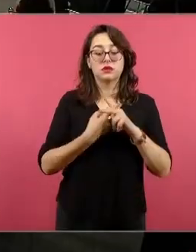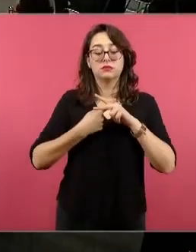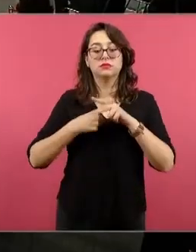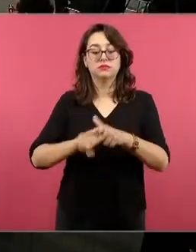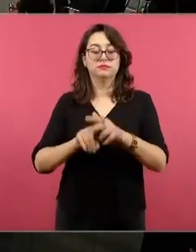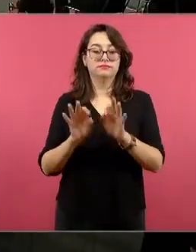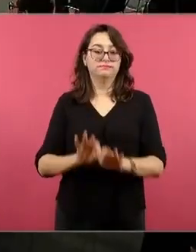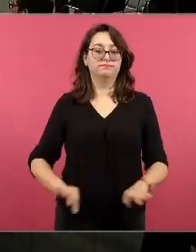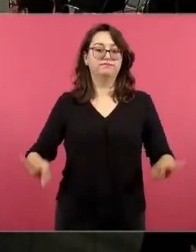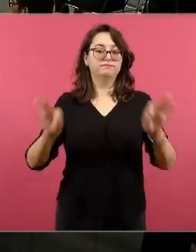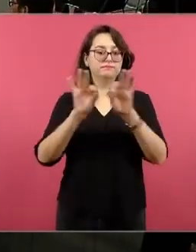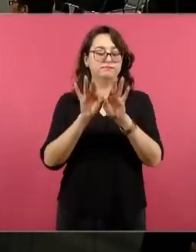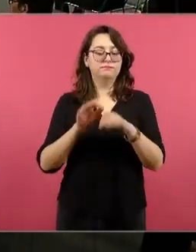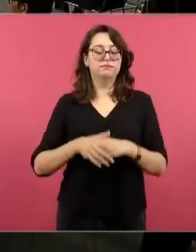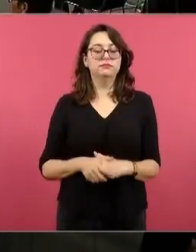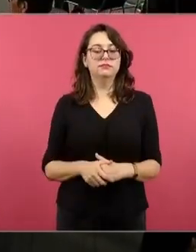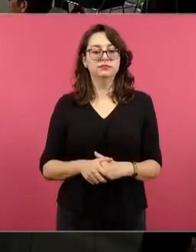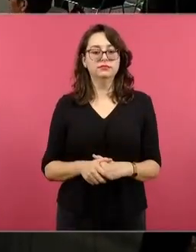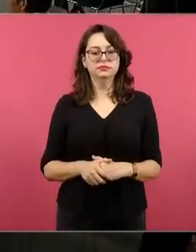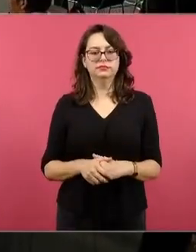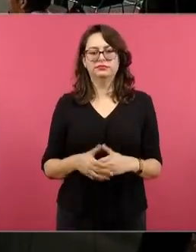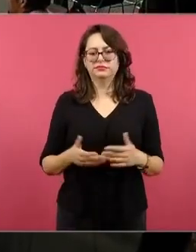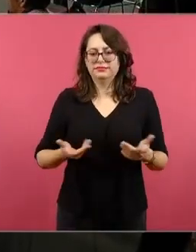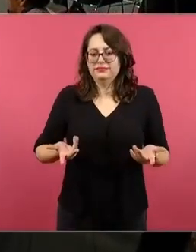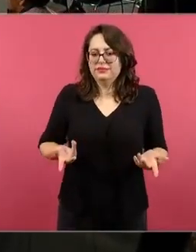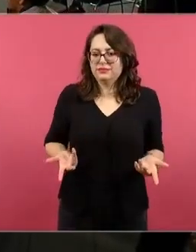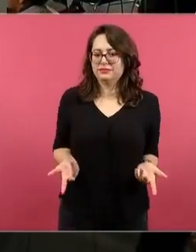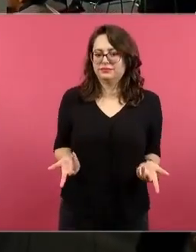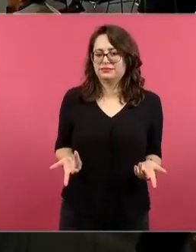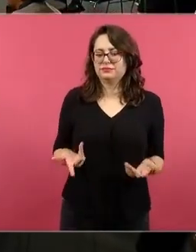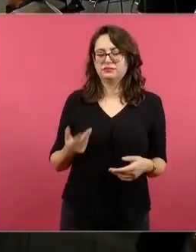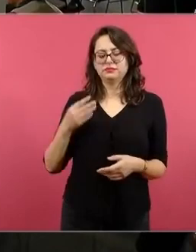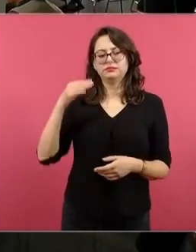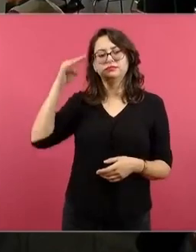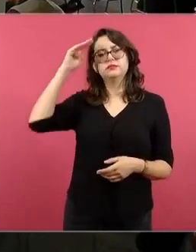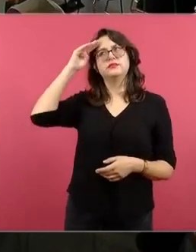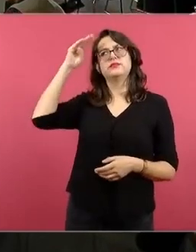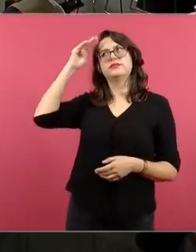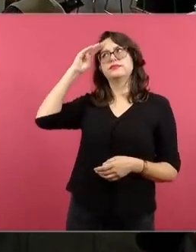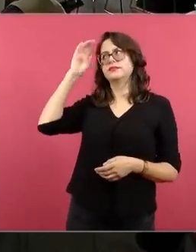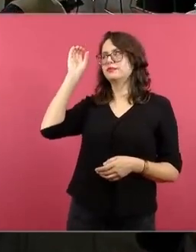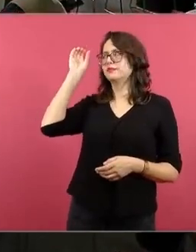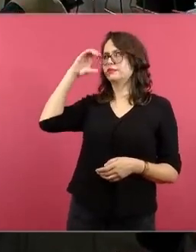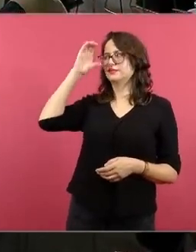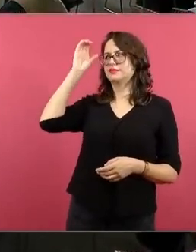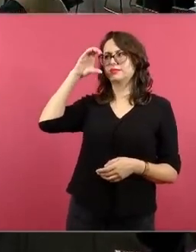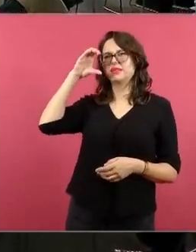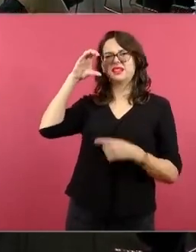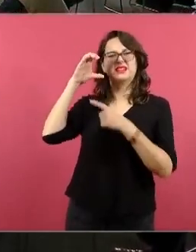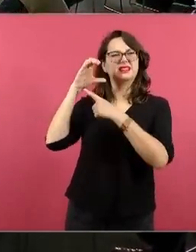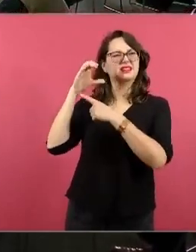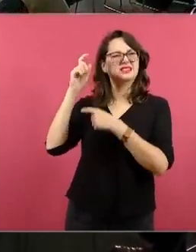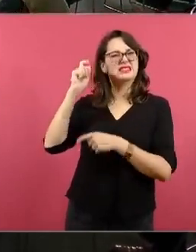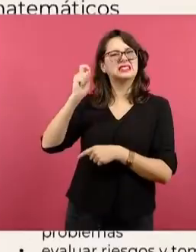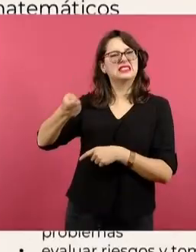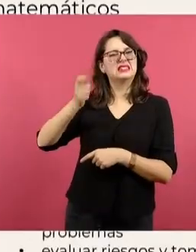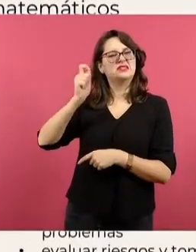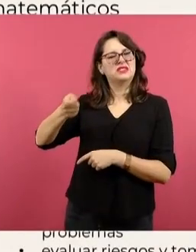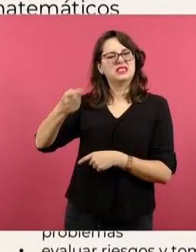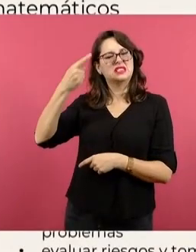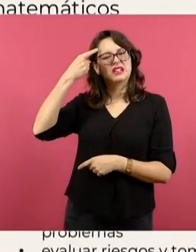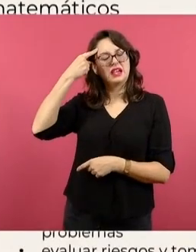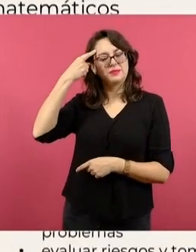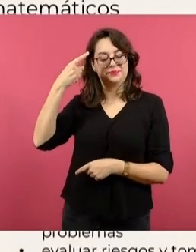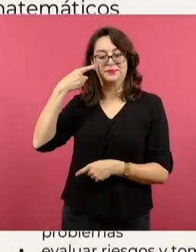Bueno, ¿qué es el pensamiento científico desde la propuesta de STEAM? O sea, ¿a dónde nos lleva? ¿Por qué es tan importante?